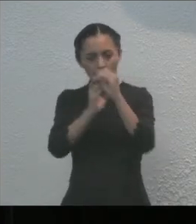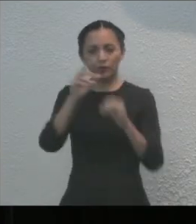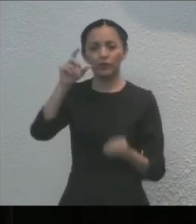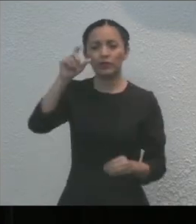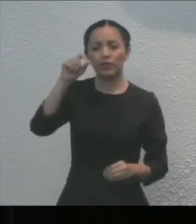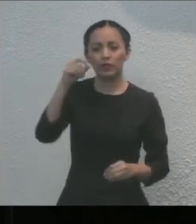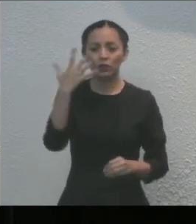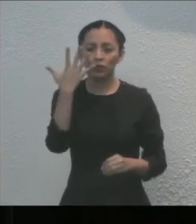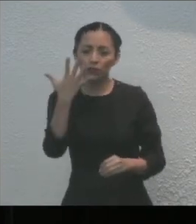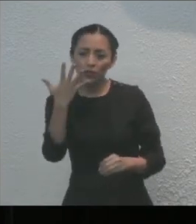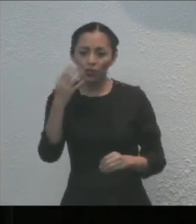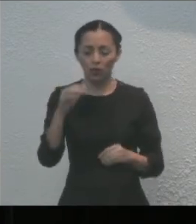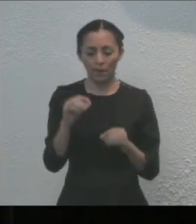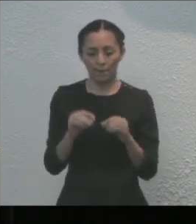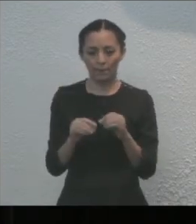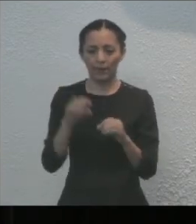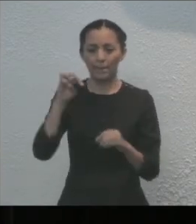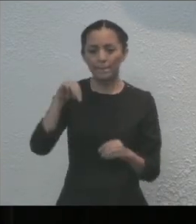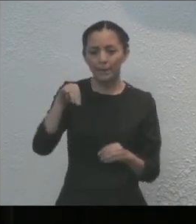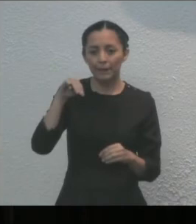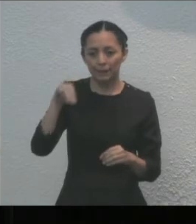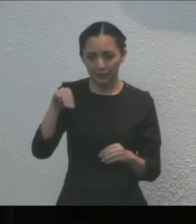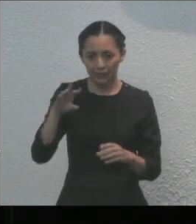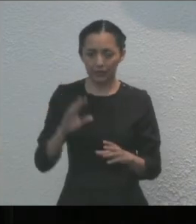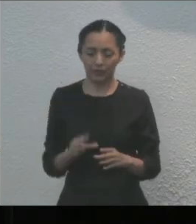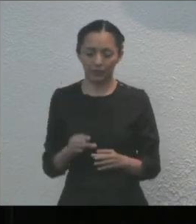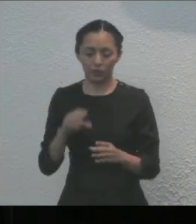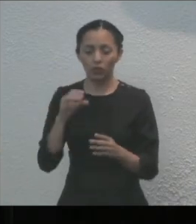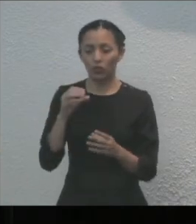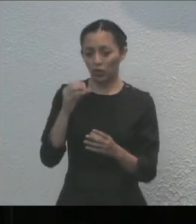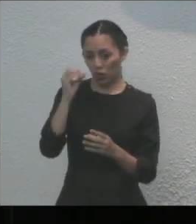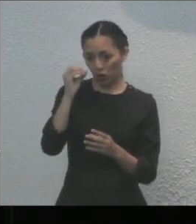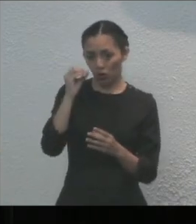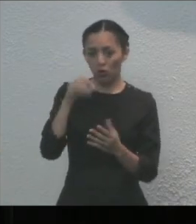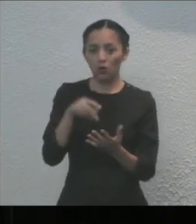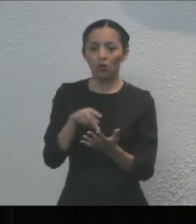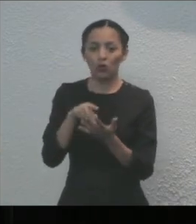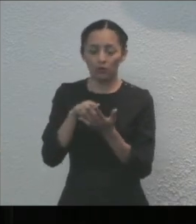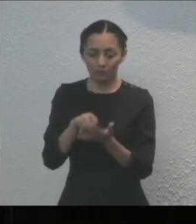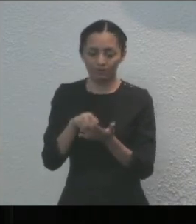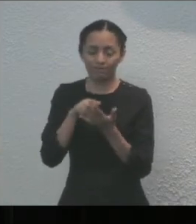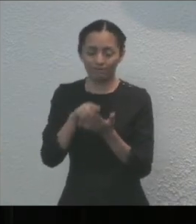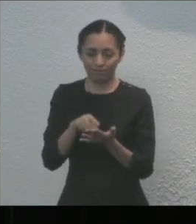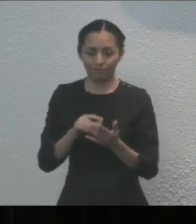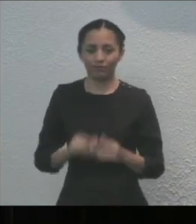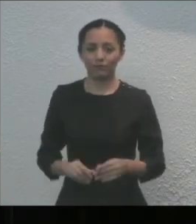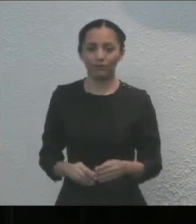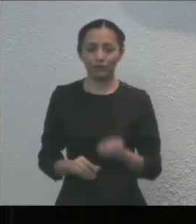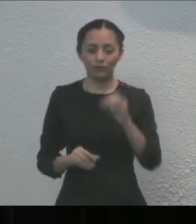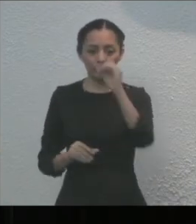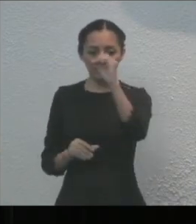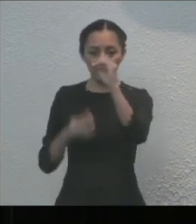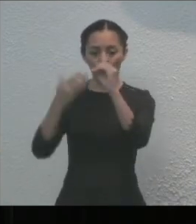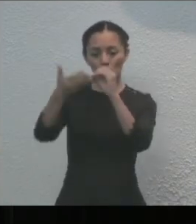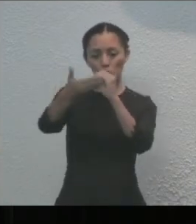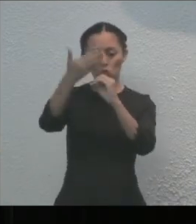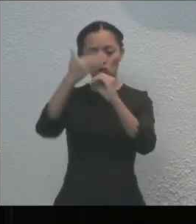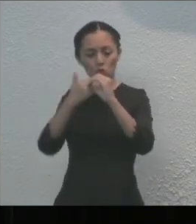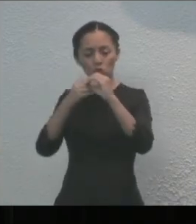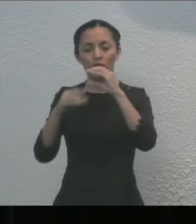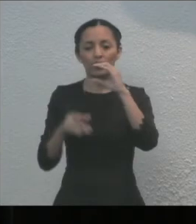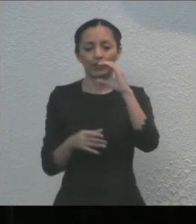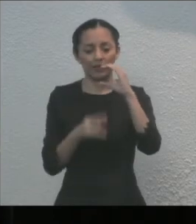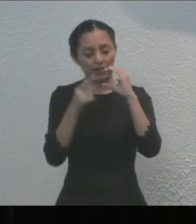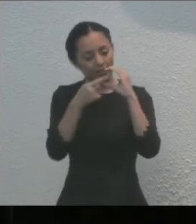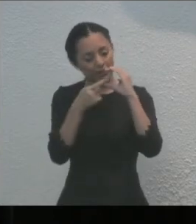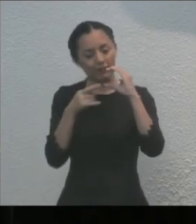34.5 milímetros y aro superior, ácido alistón. La medalla tendrá en su anverso y al centro, le